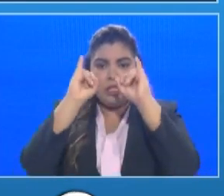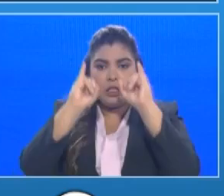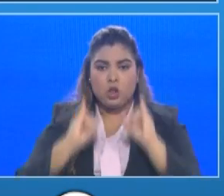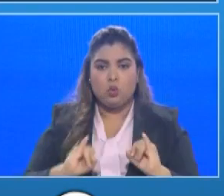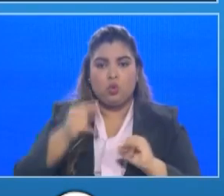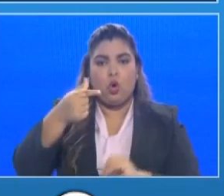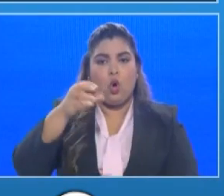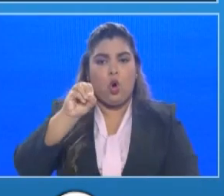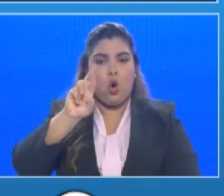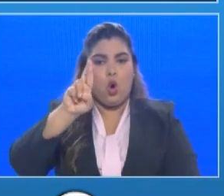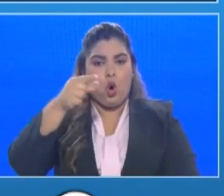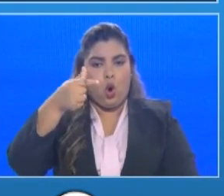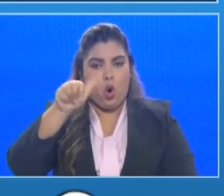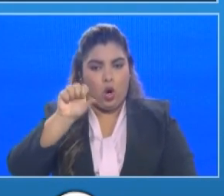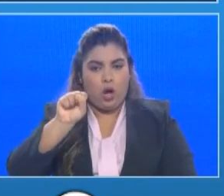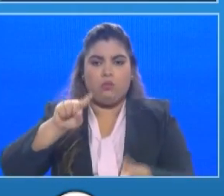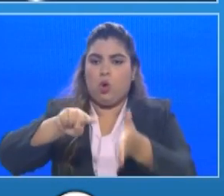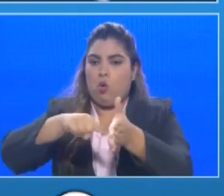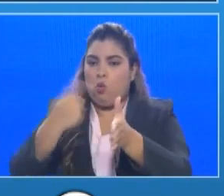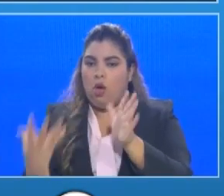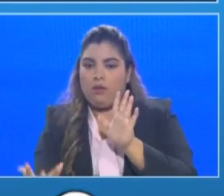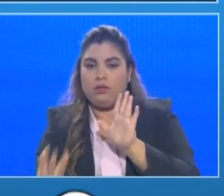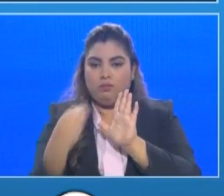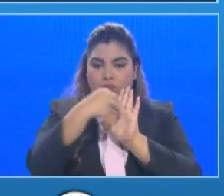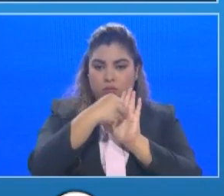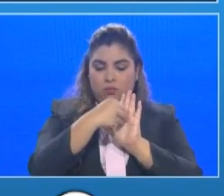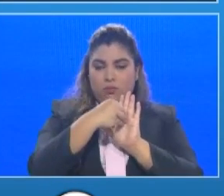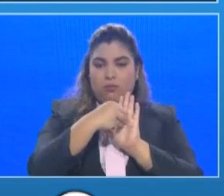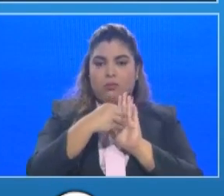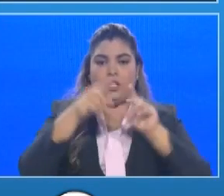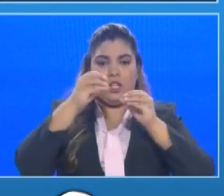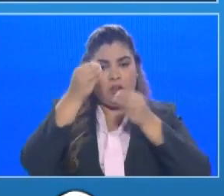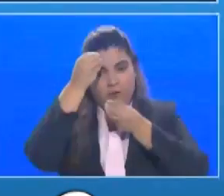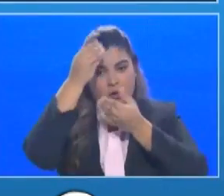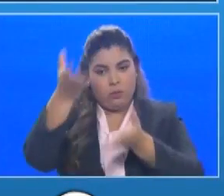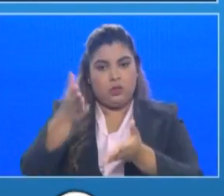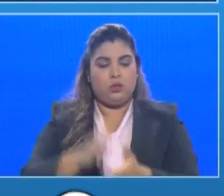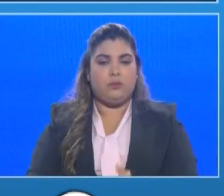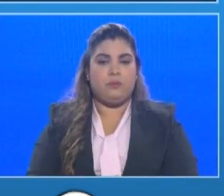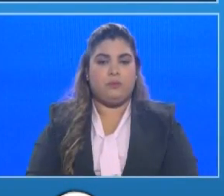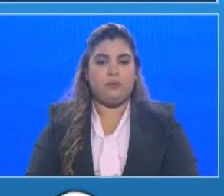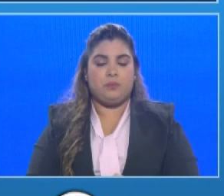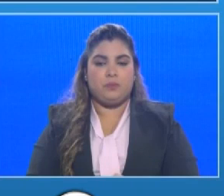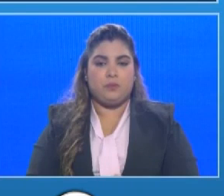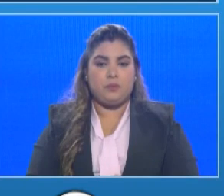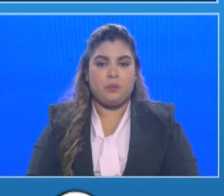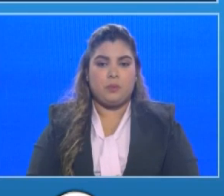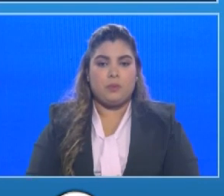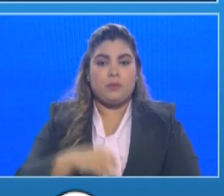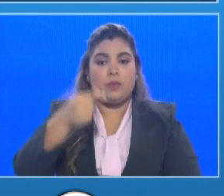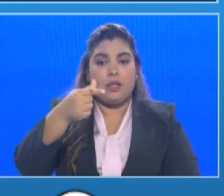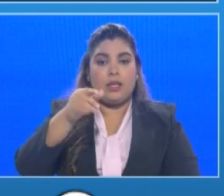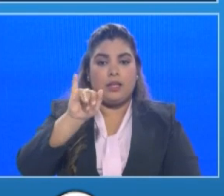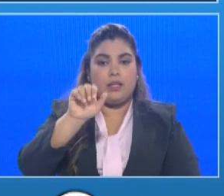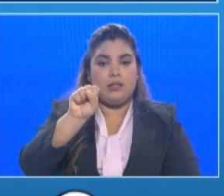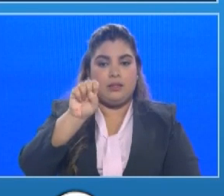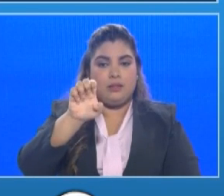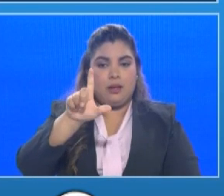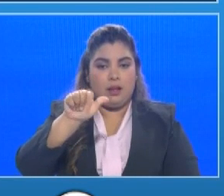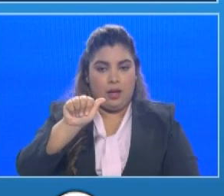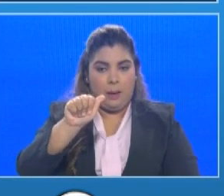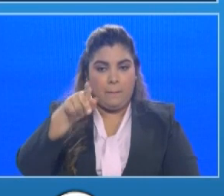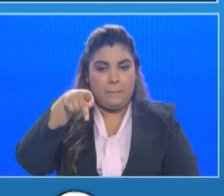y automáticamente queda en las estadísticas que se registran en el país Vamos ahora con Gisela Noriega de